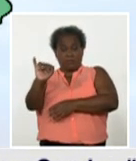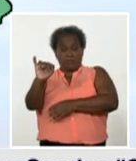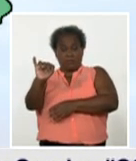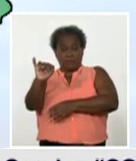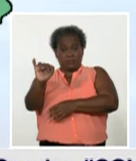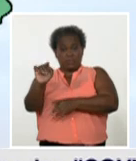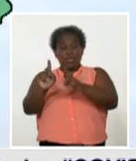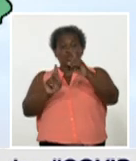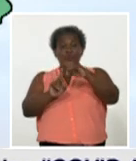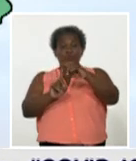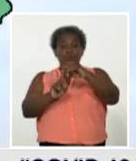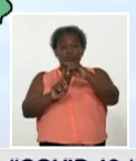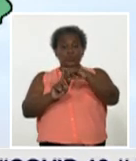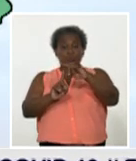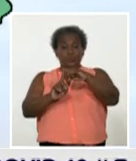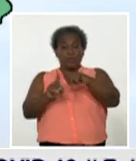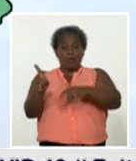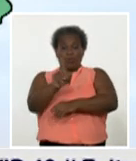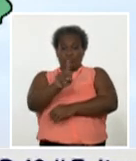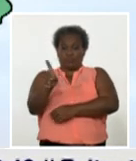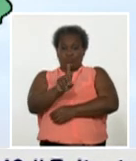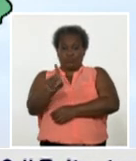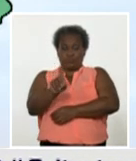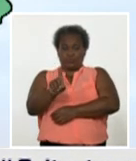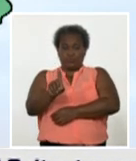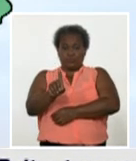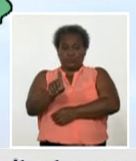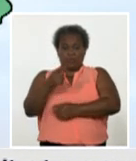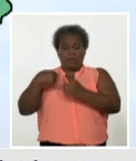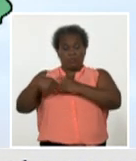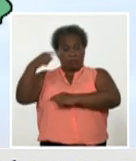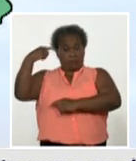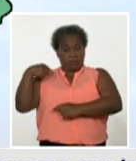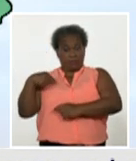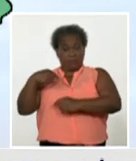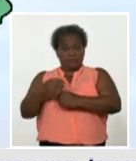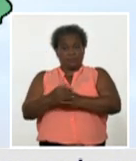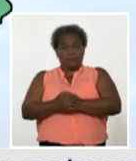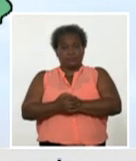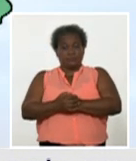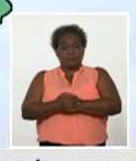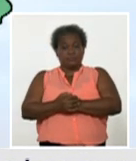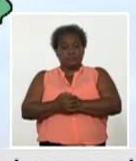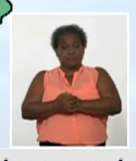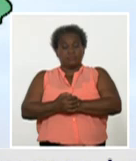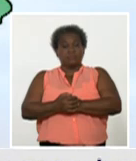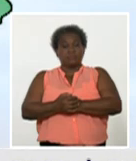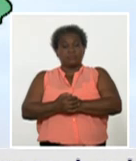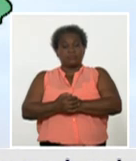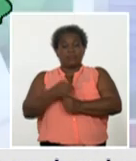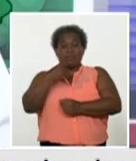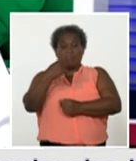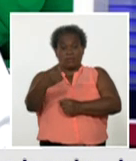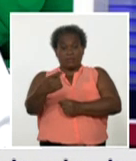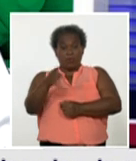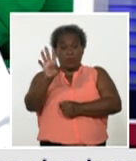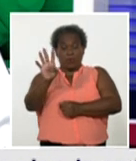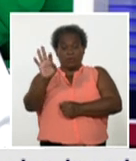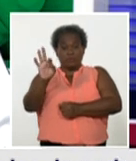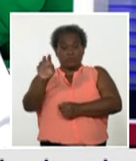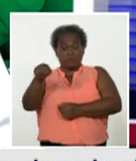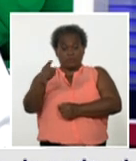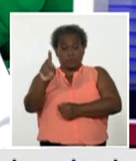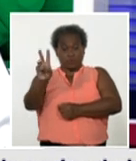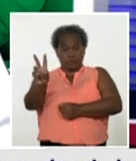de Las Tunas con 11 en el día de ayer. Les decía que el 48,2%